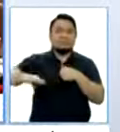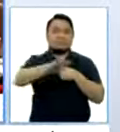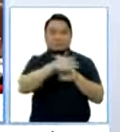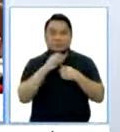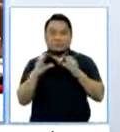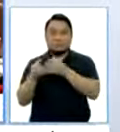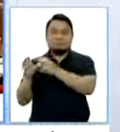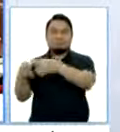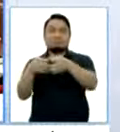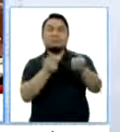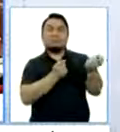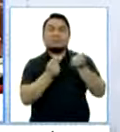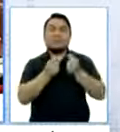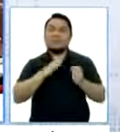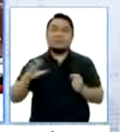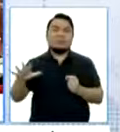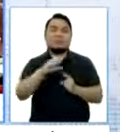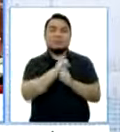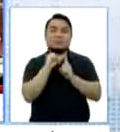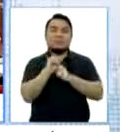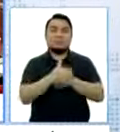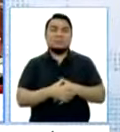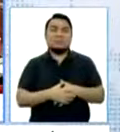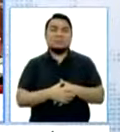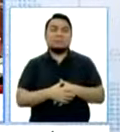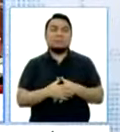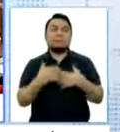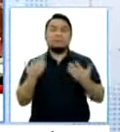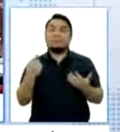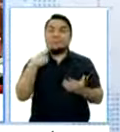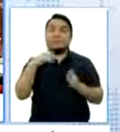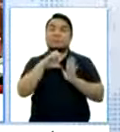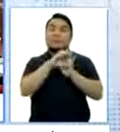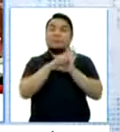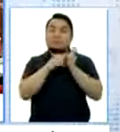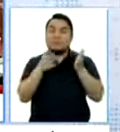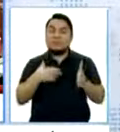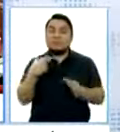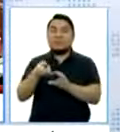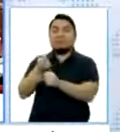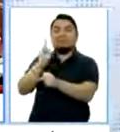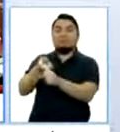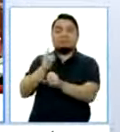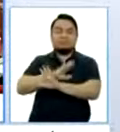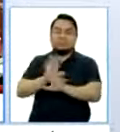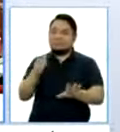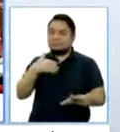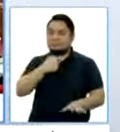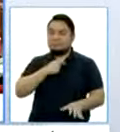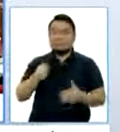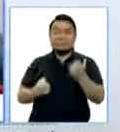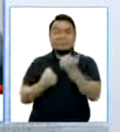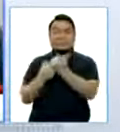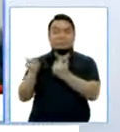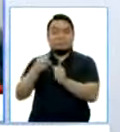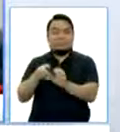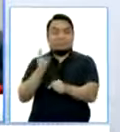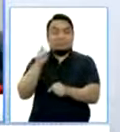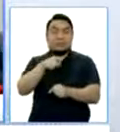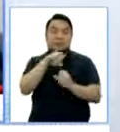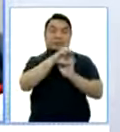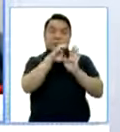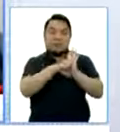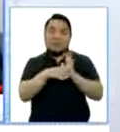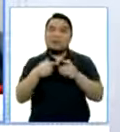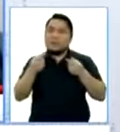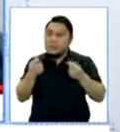este es un problema de toda la sociedad. Y a constitucionalistas se han retirado, han señalado que fueron, digamos, que apoyaron, que colaboraron